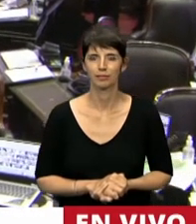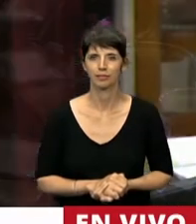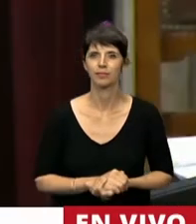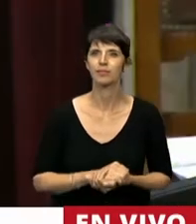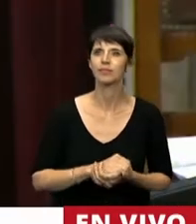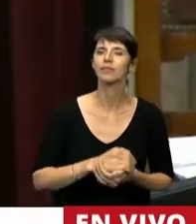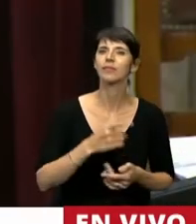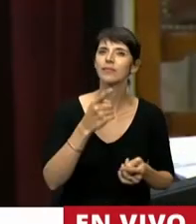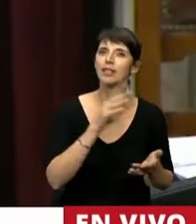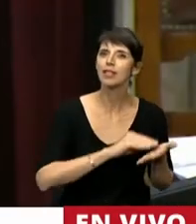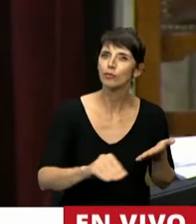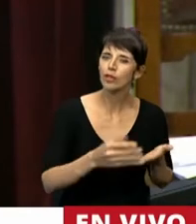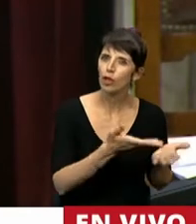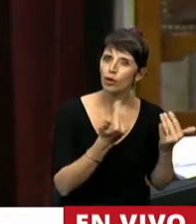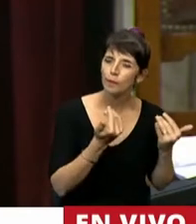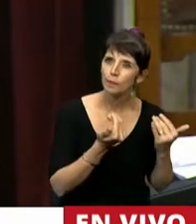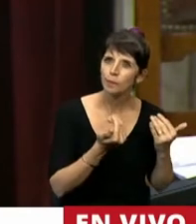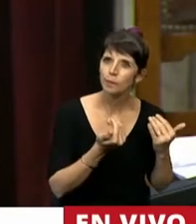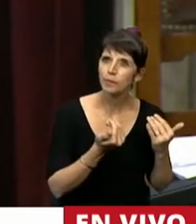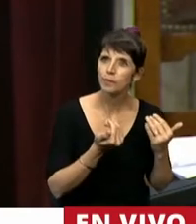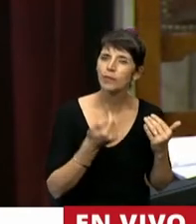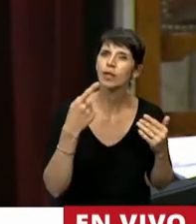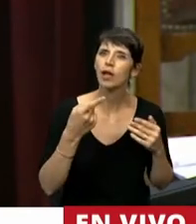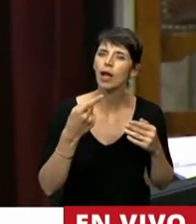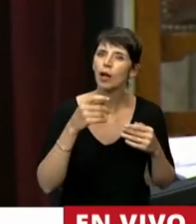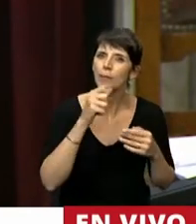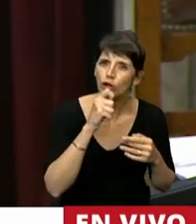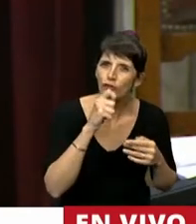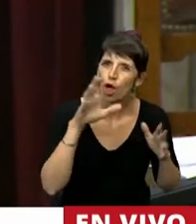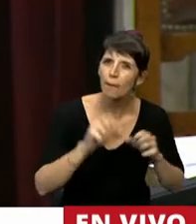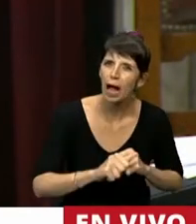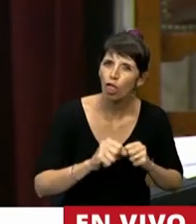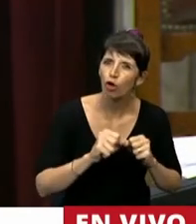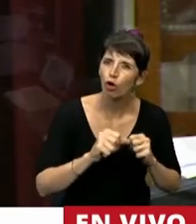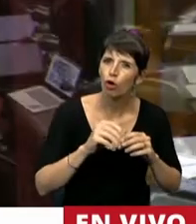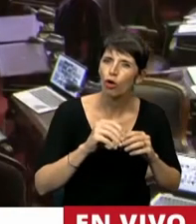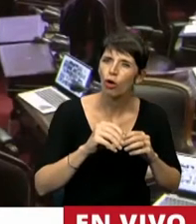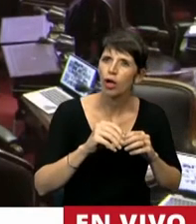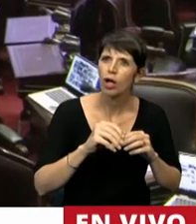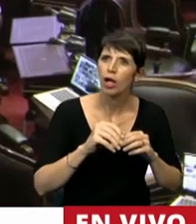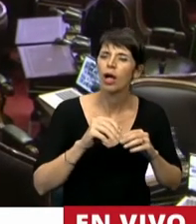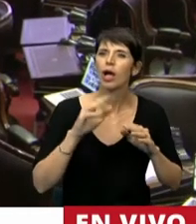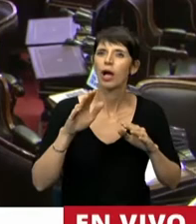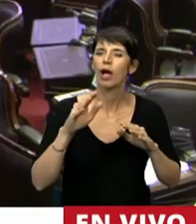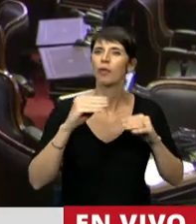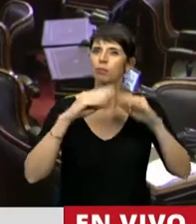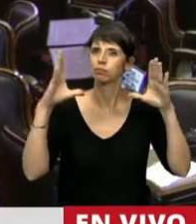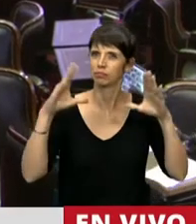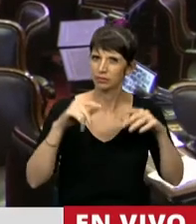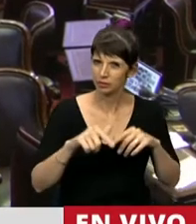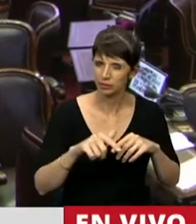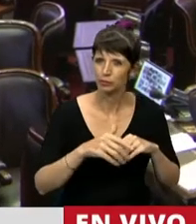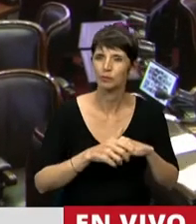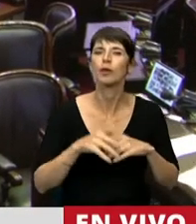Sergio, ahí está. No, volviste a cerrar el micrófono, Sergio. Ahí está. Bueno, me cierran el micrófono de allá, presidente.